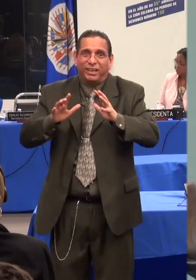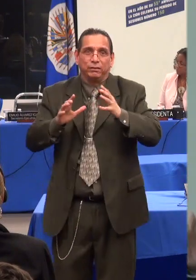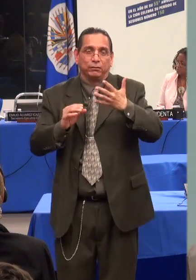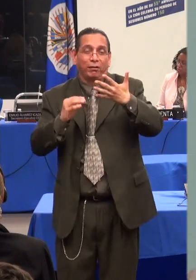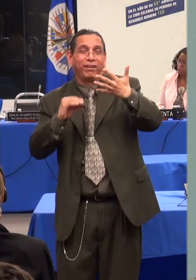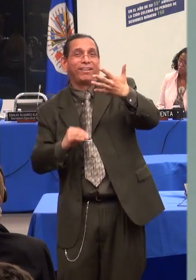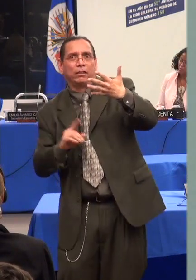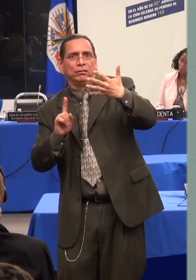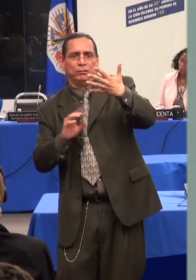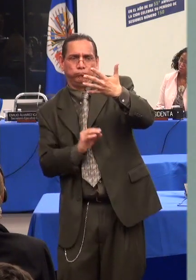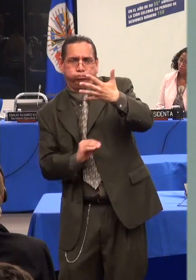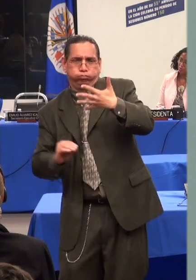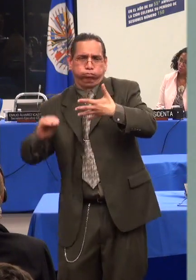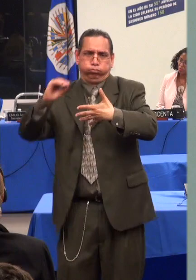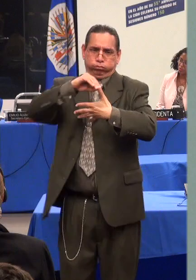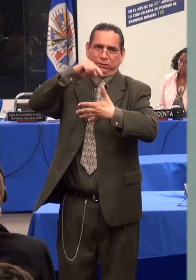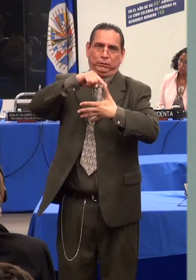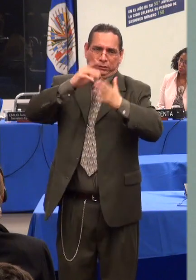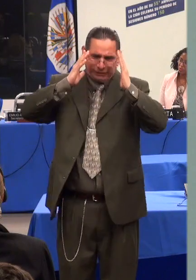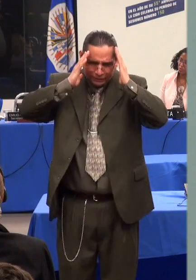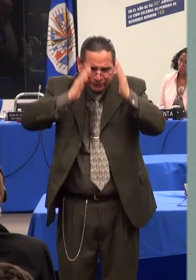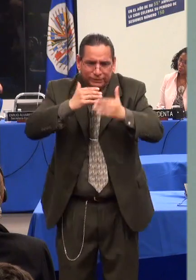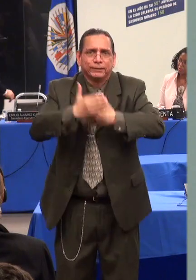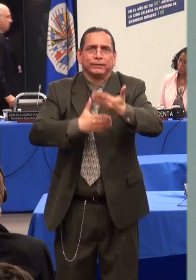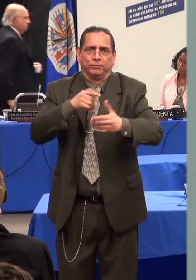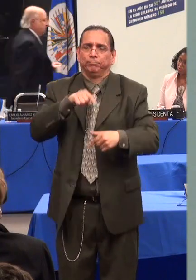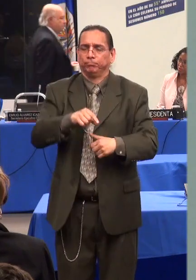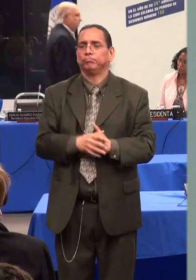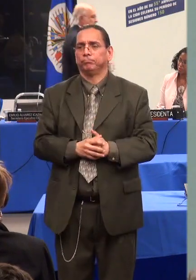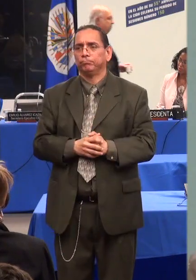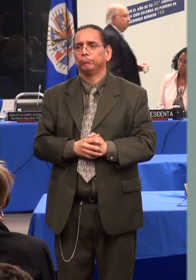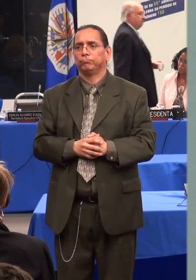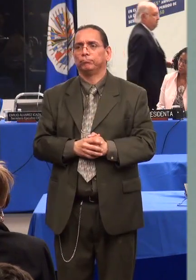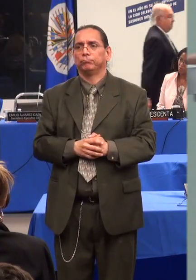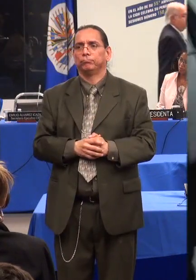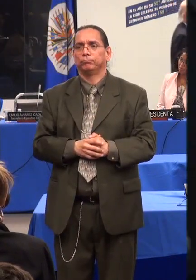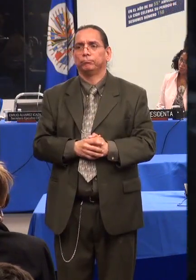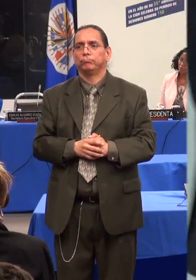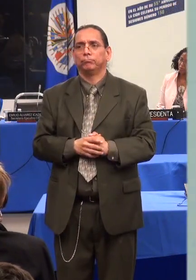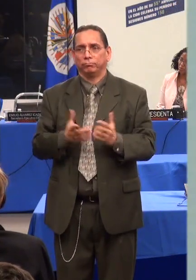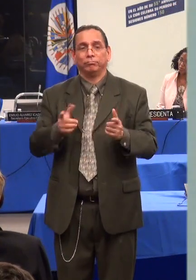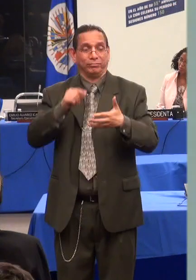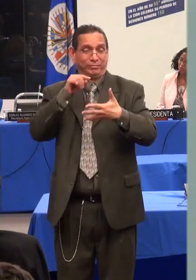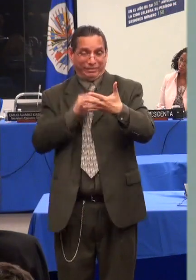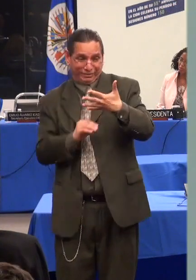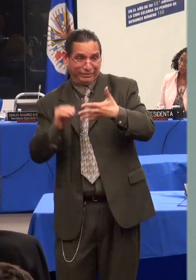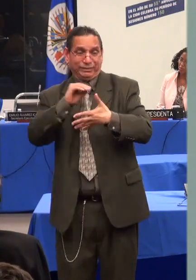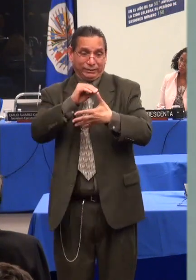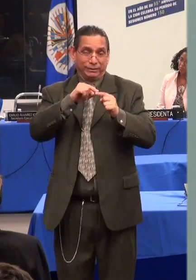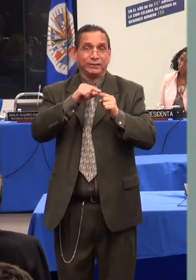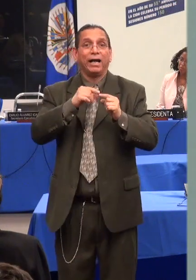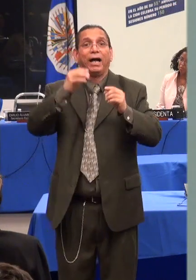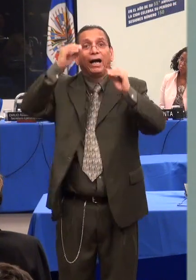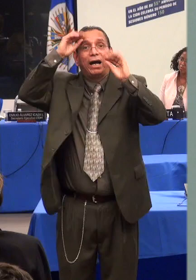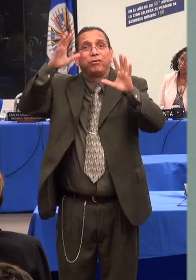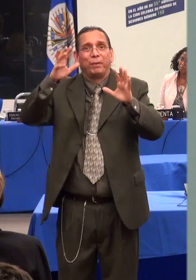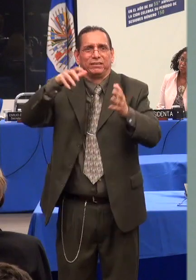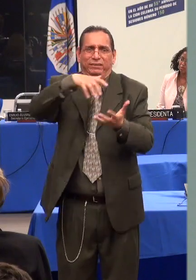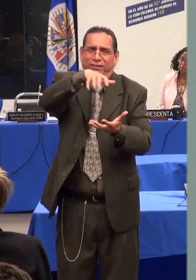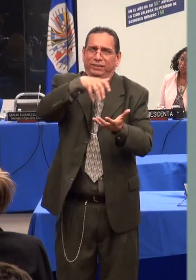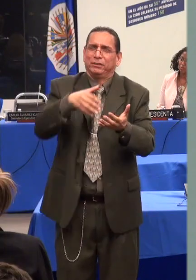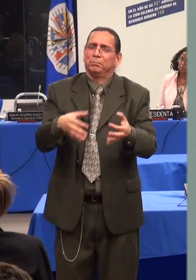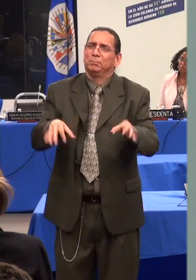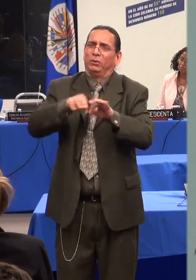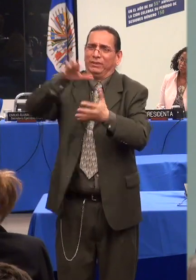acciones estatales que estiman necesarias para abordar los